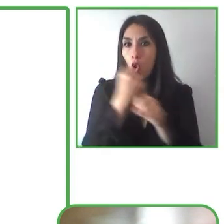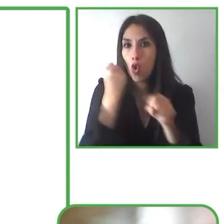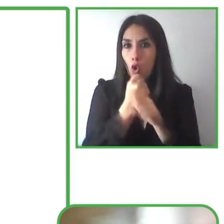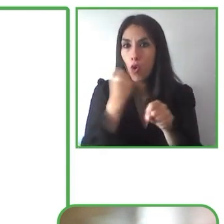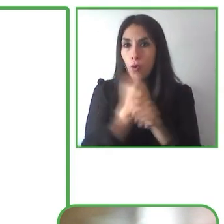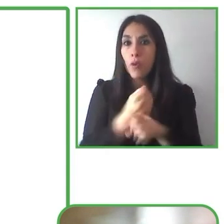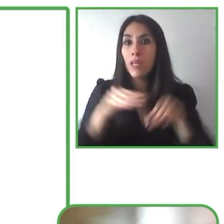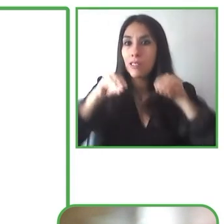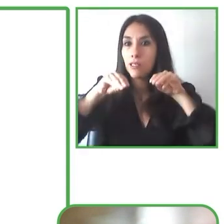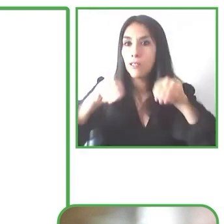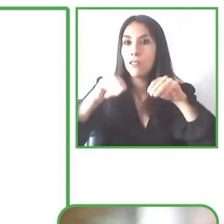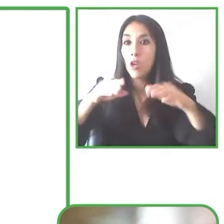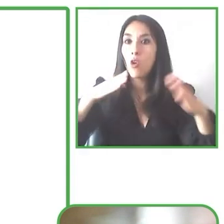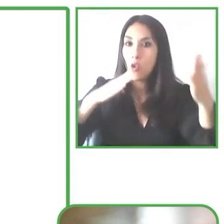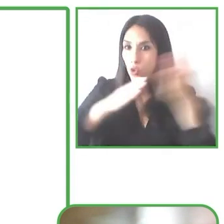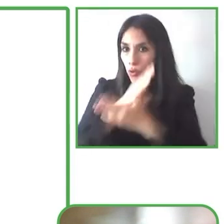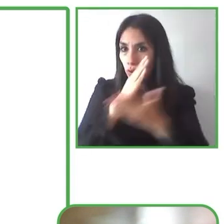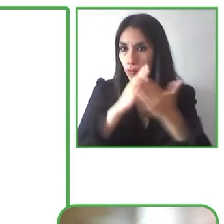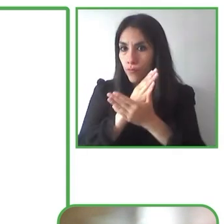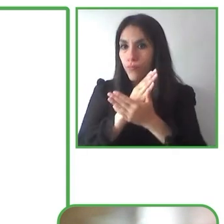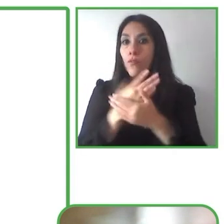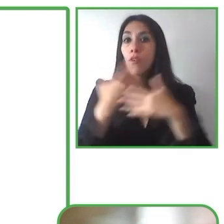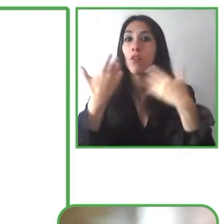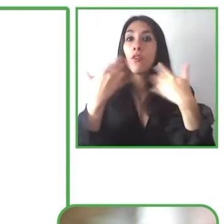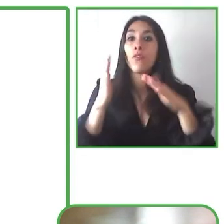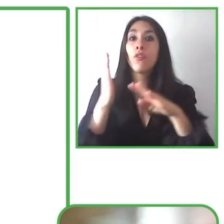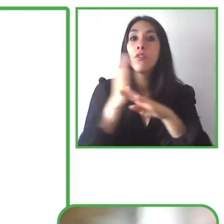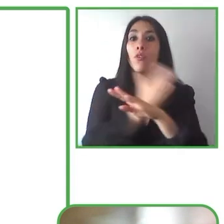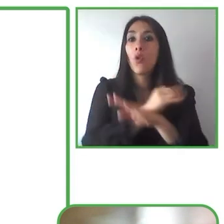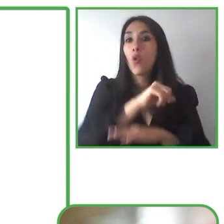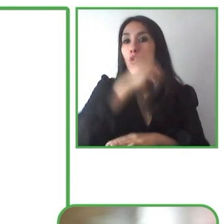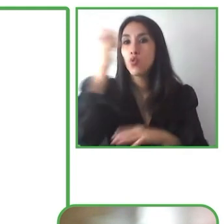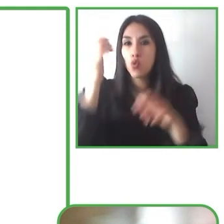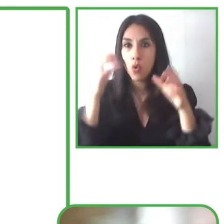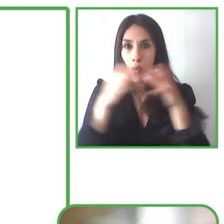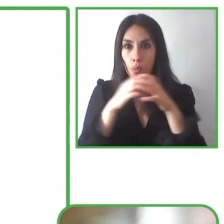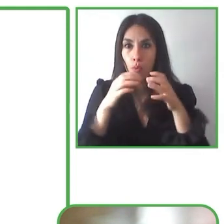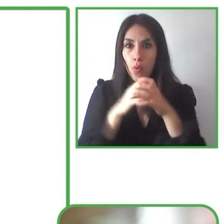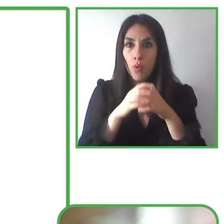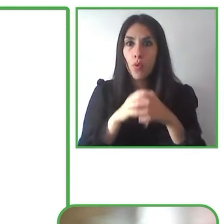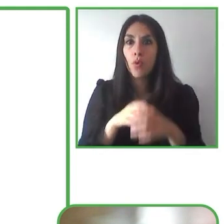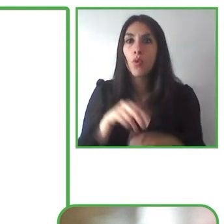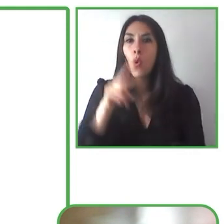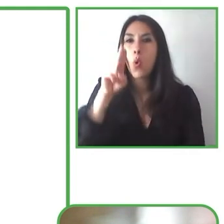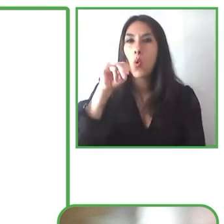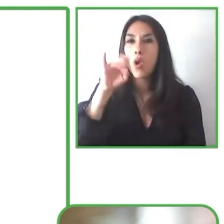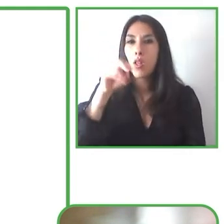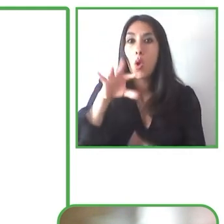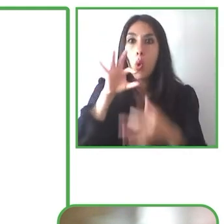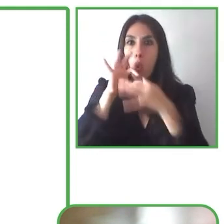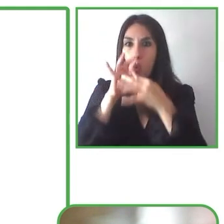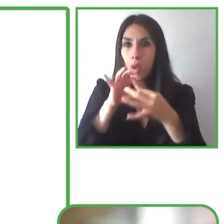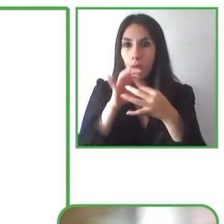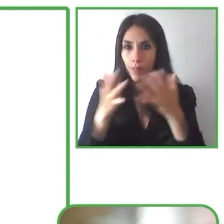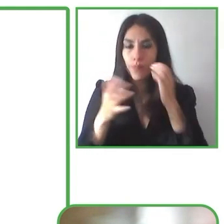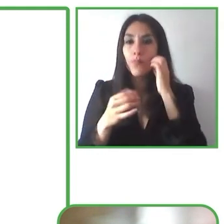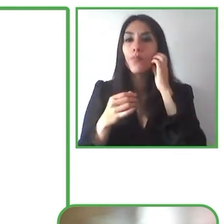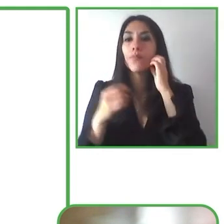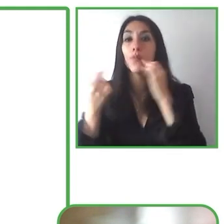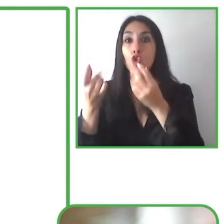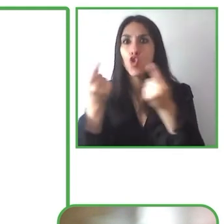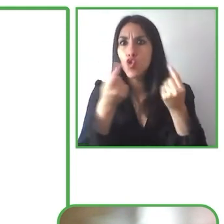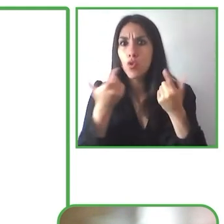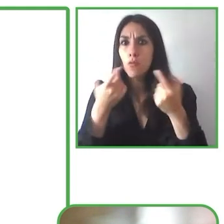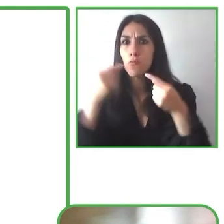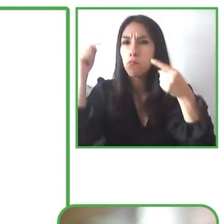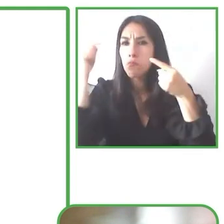Illunion está conformado por empresas de todos los sectores, hoteles, lavandería, seguridad, consultoría, reciclaje, en la que